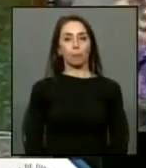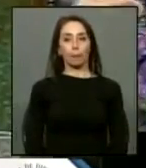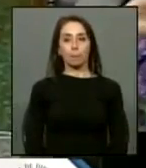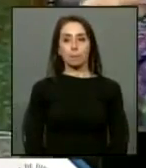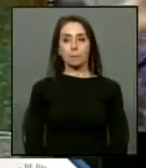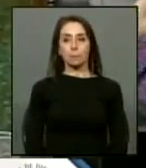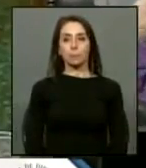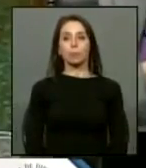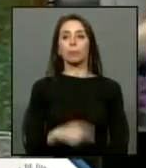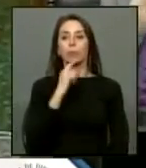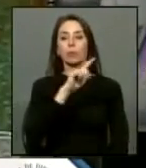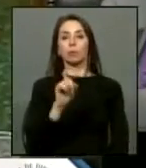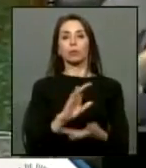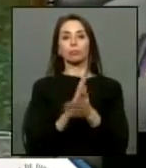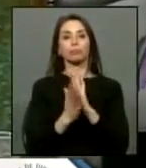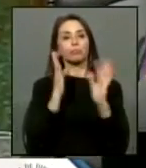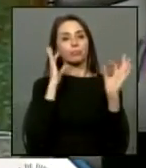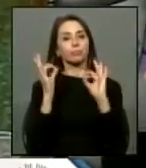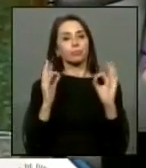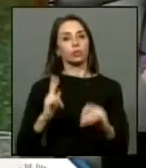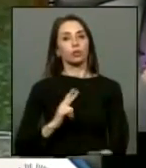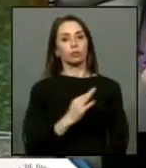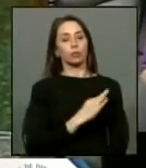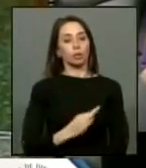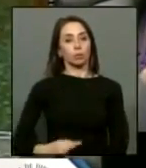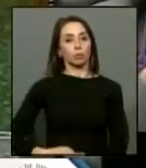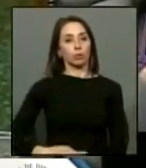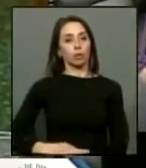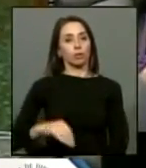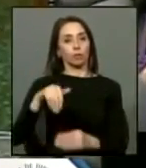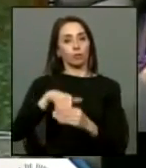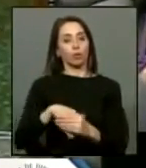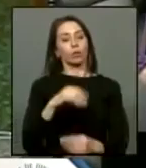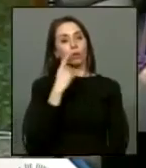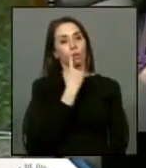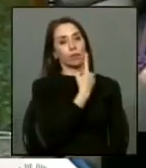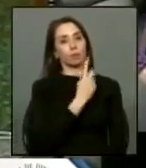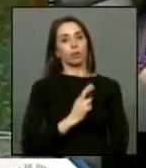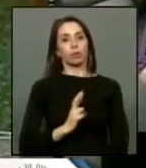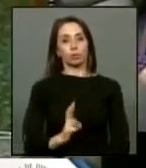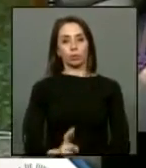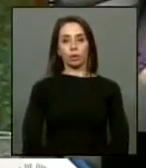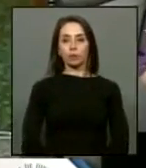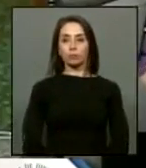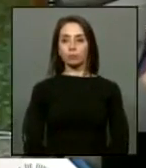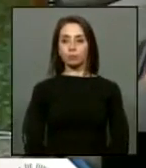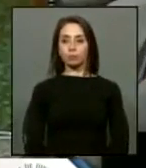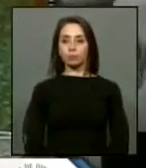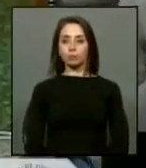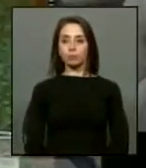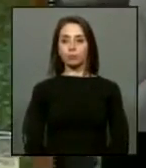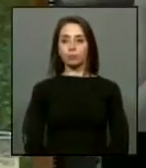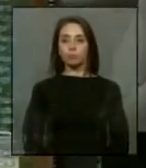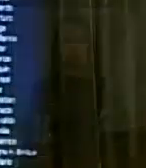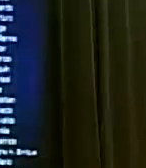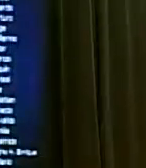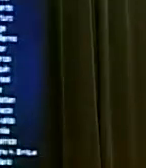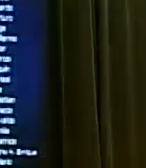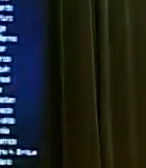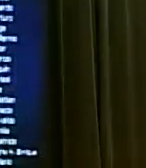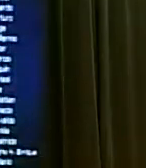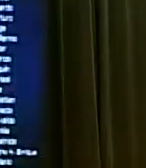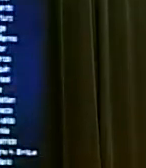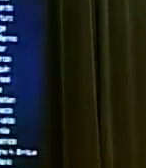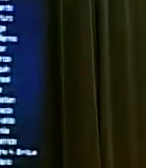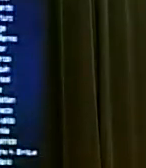han votado todas las señoras y señores diputados resultado de la votación por la afirmativa